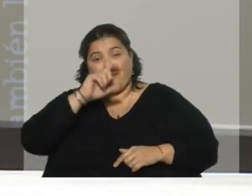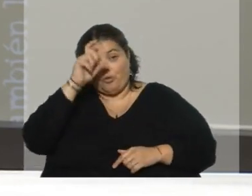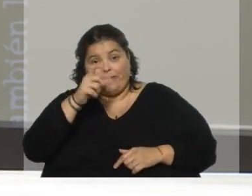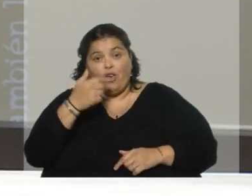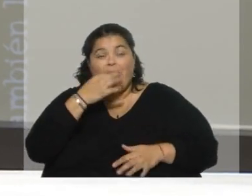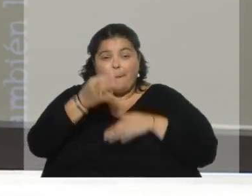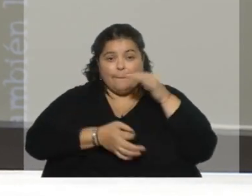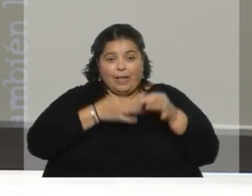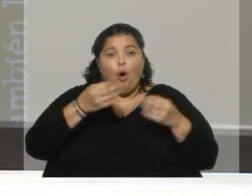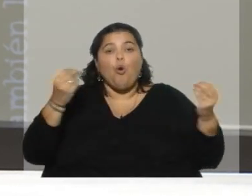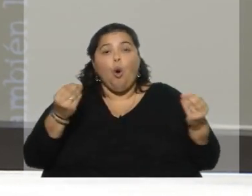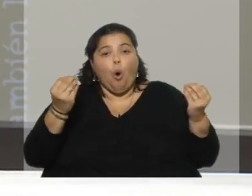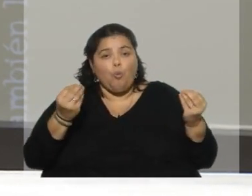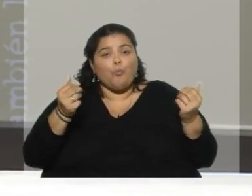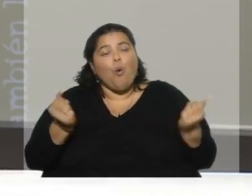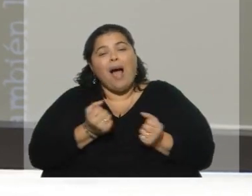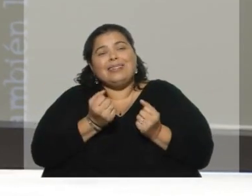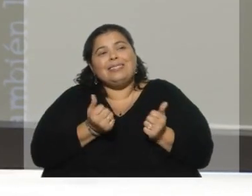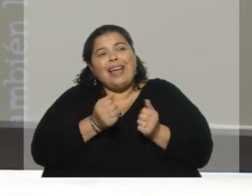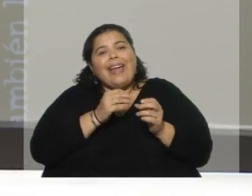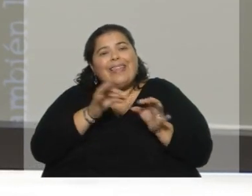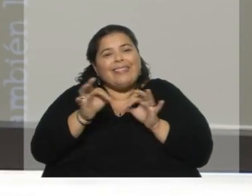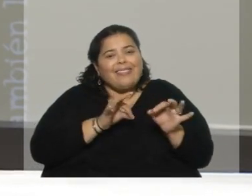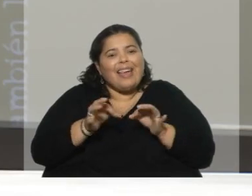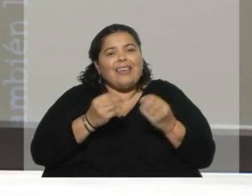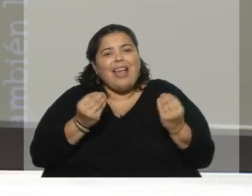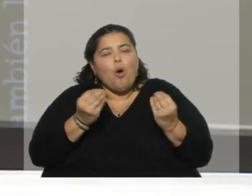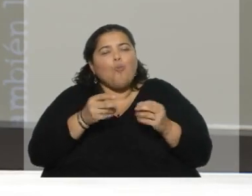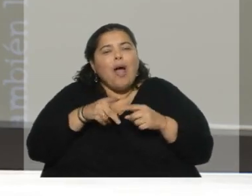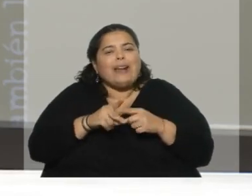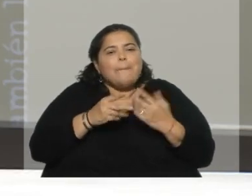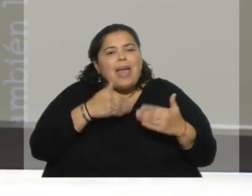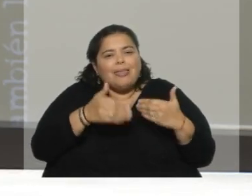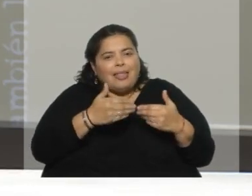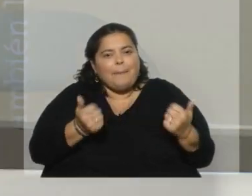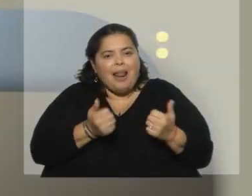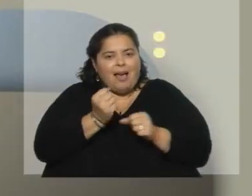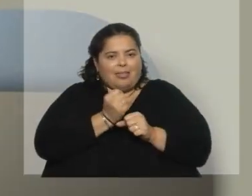detalló justamente cuáles son esas estrategias y cuáles son las herramientas que se están implementando.